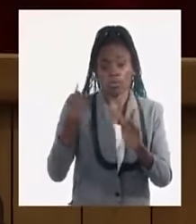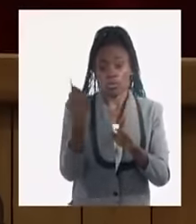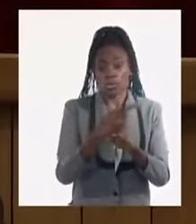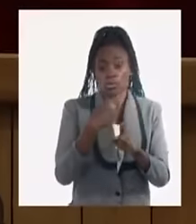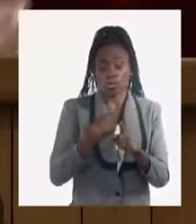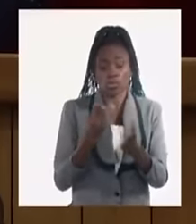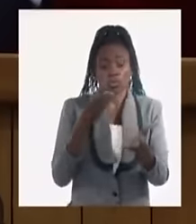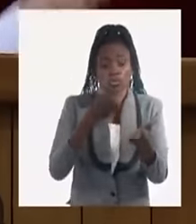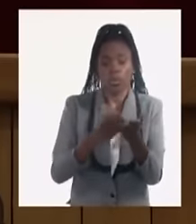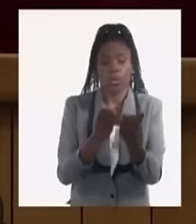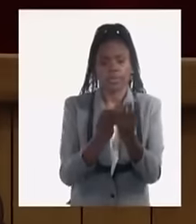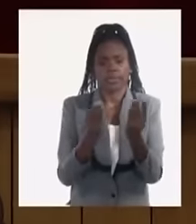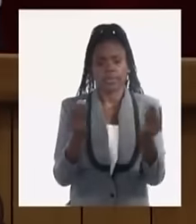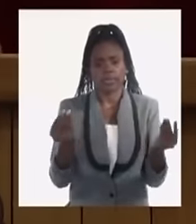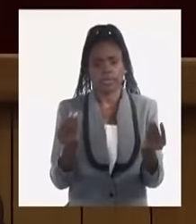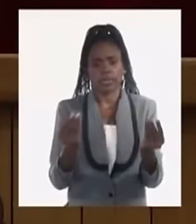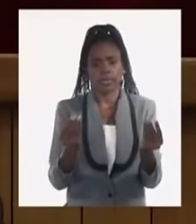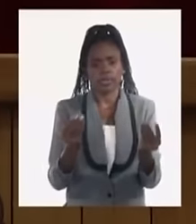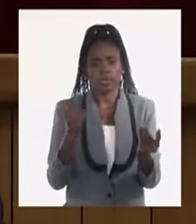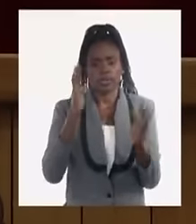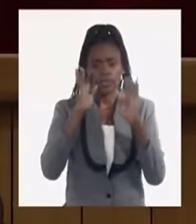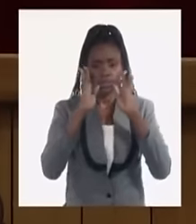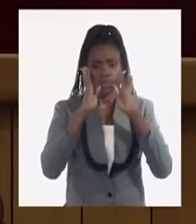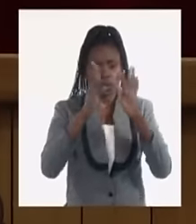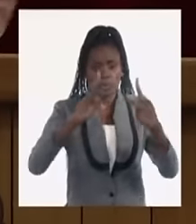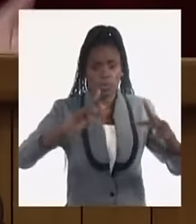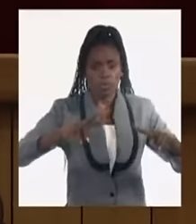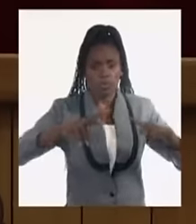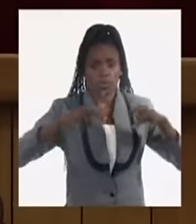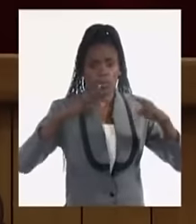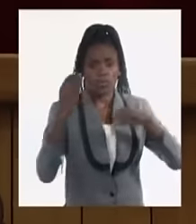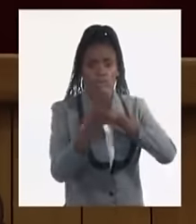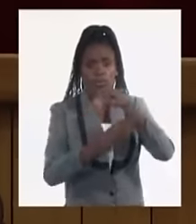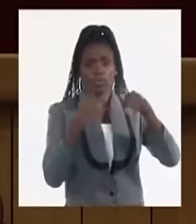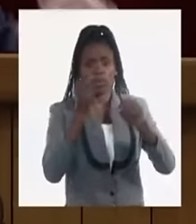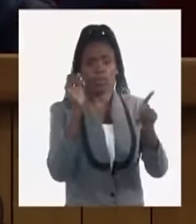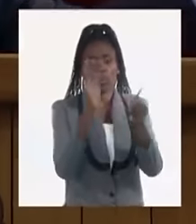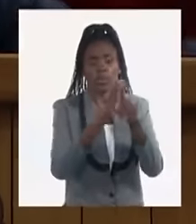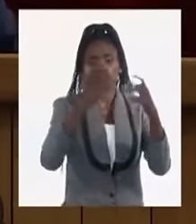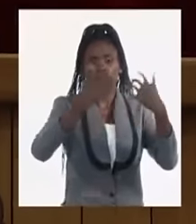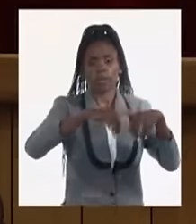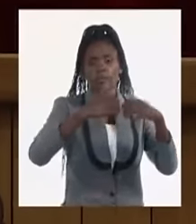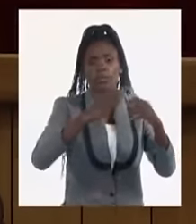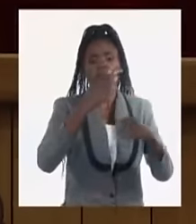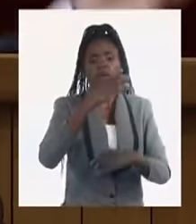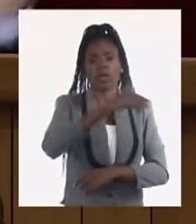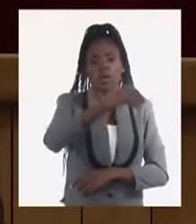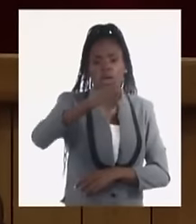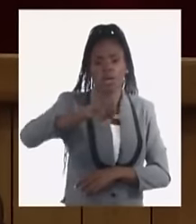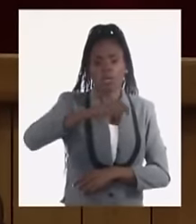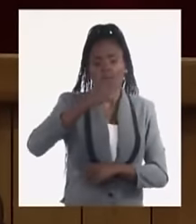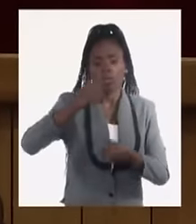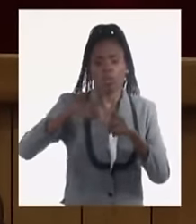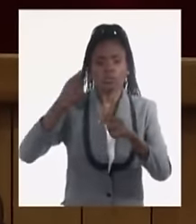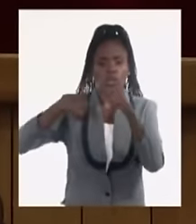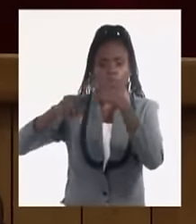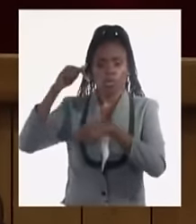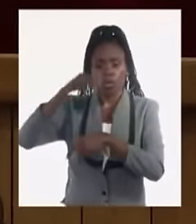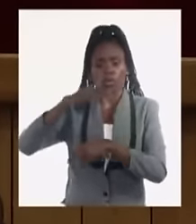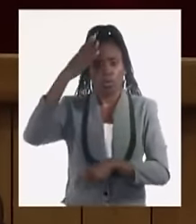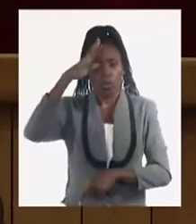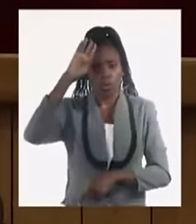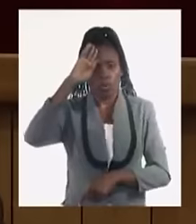la tierra el central remodelarlo y empezar a producir azúcar una parte para la exportación y también